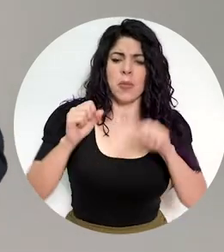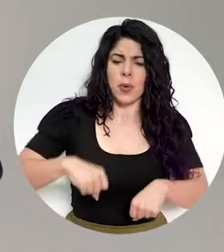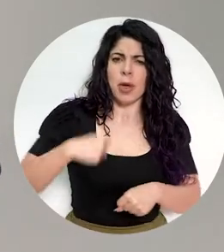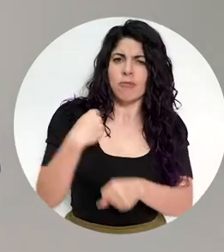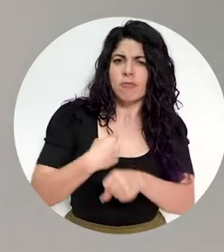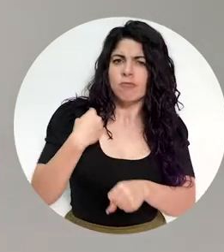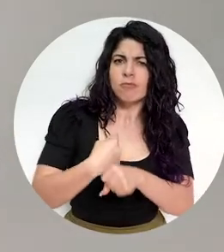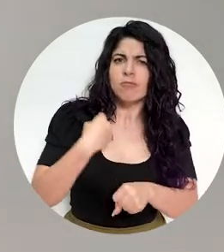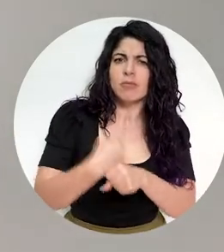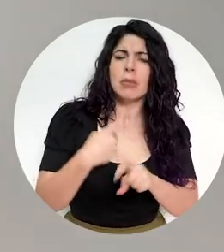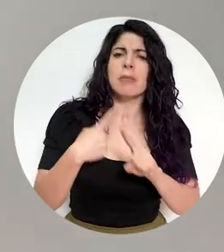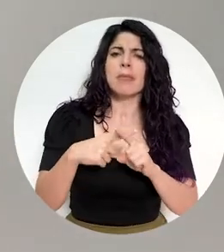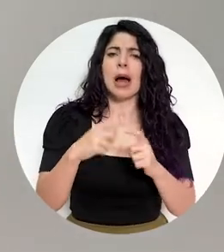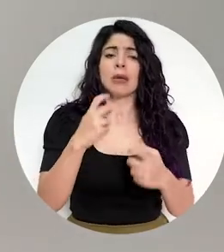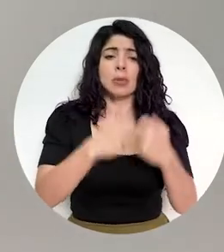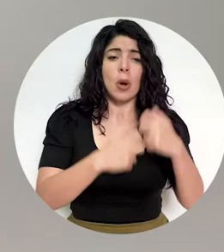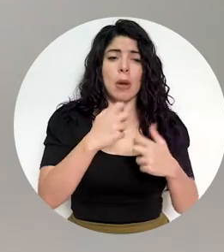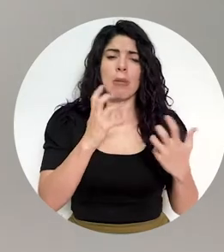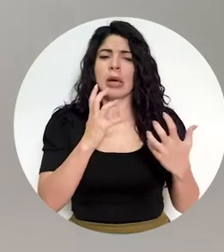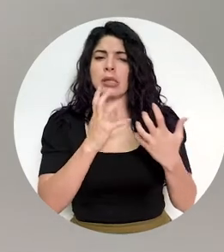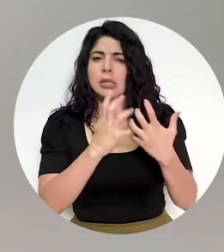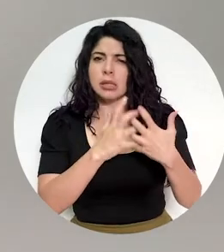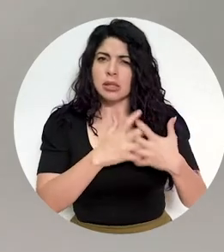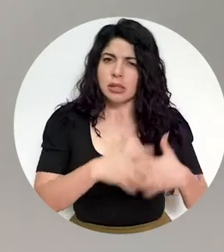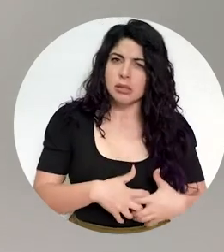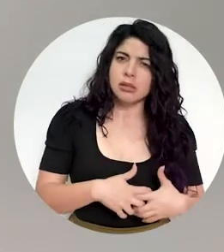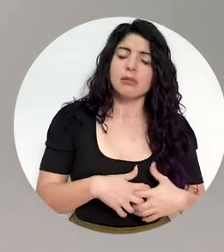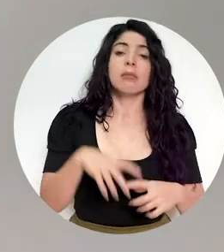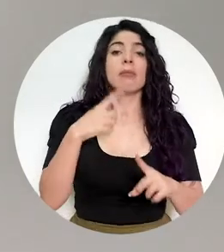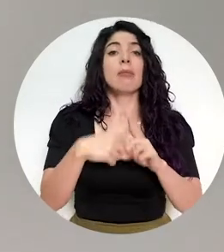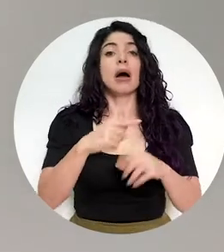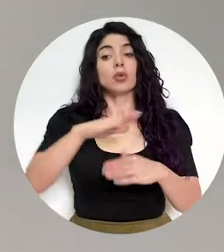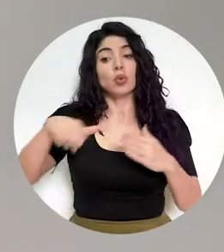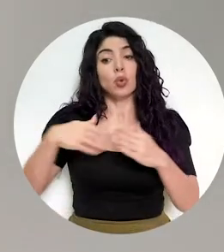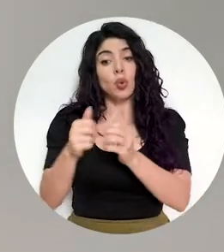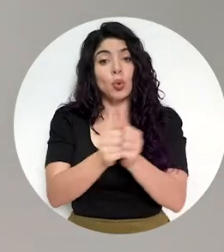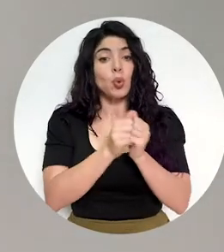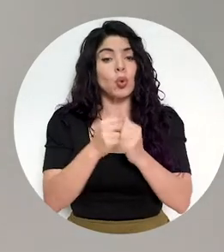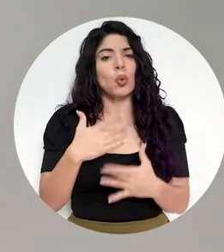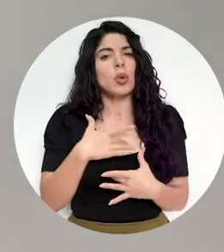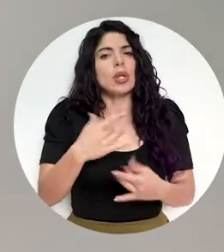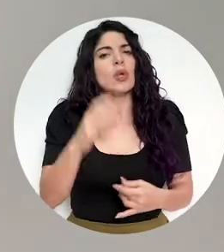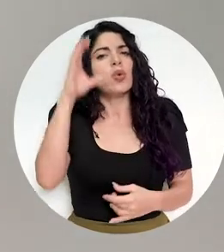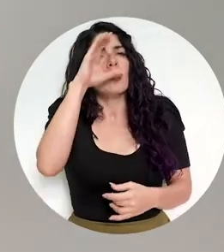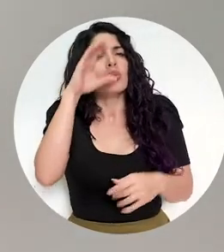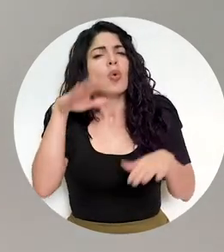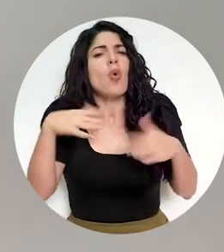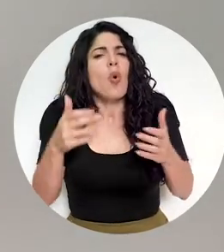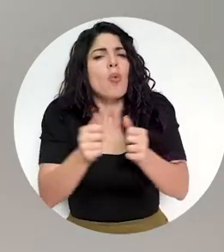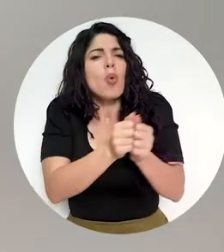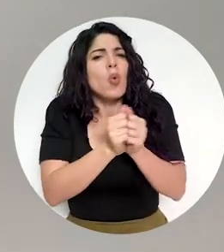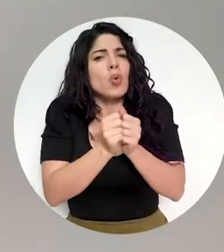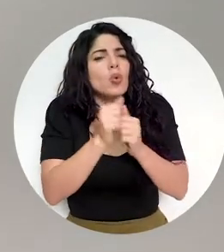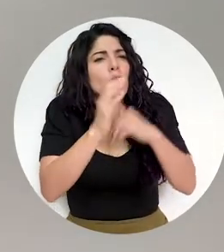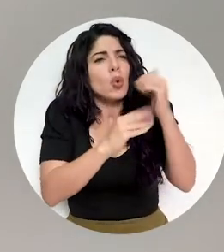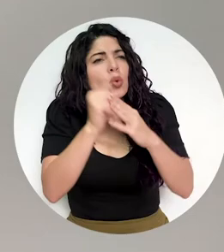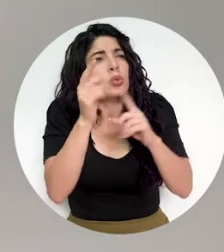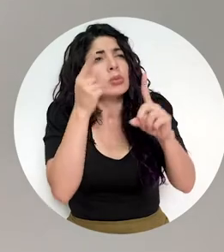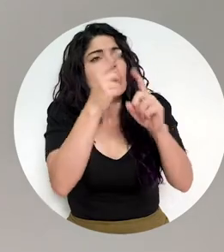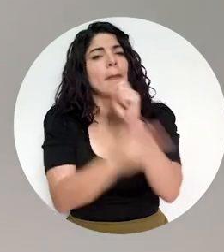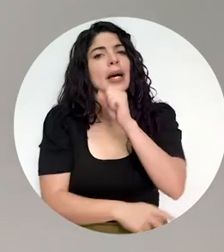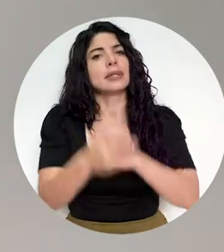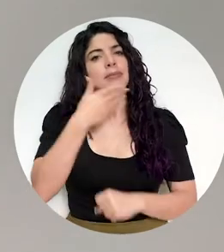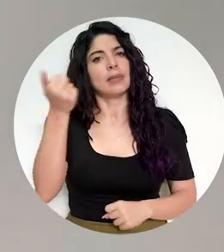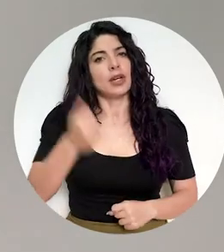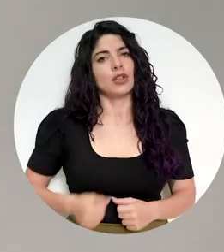capacidad de trabajo y nuestra resiliencia y en el interés común de construir juntas y juntos